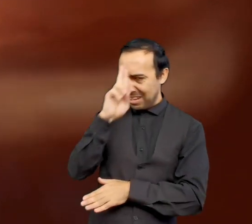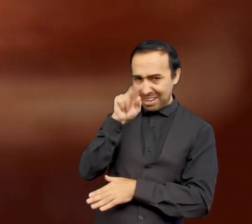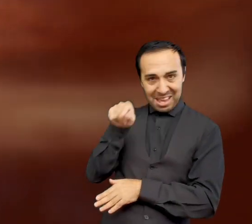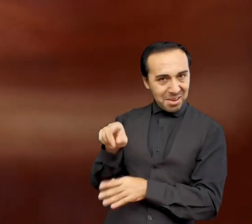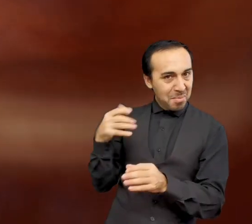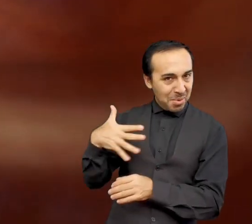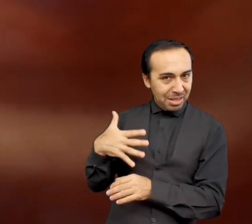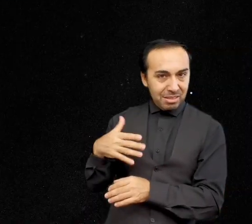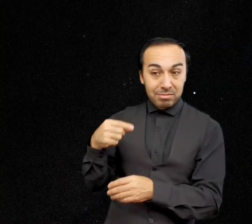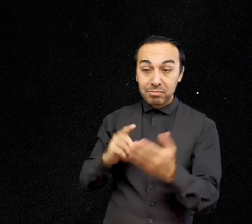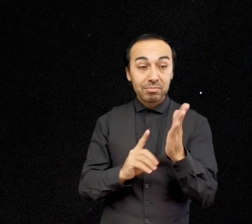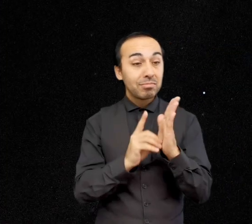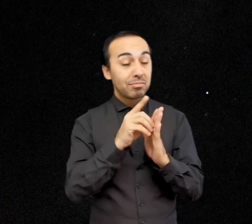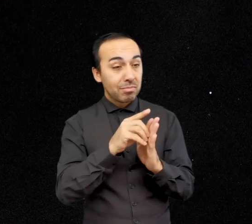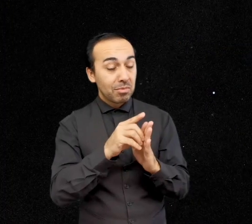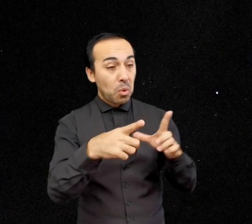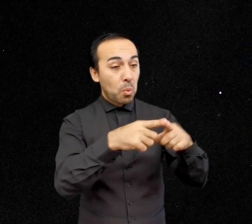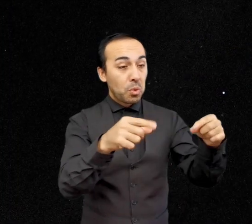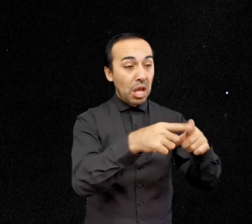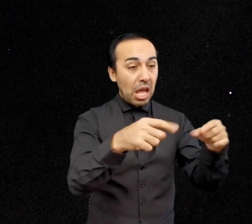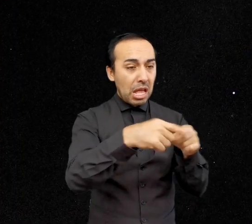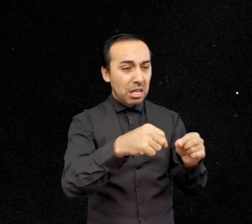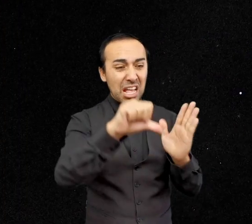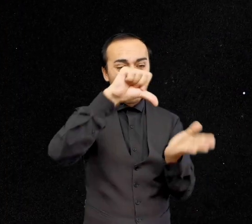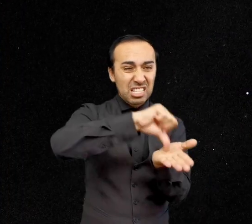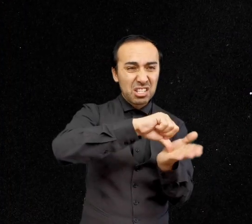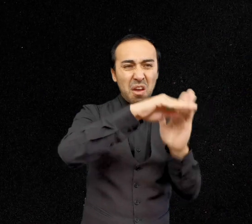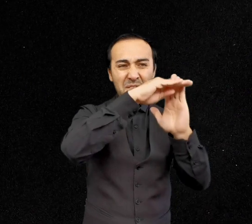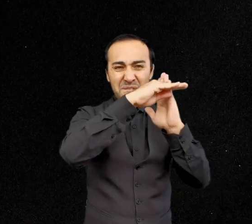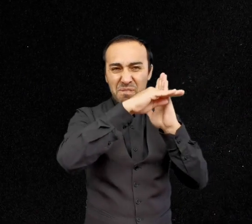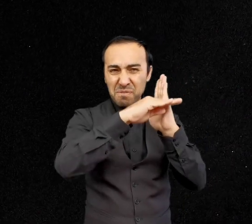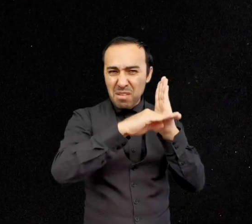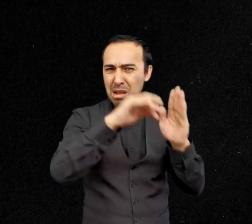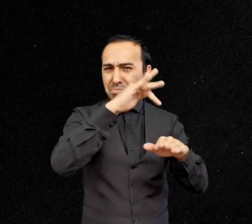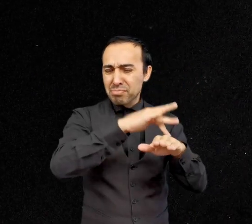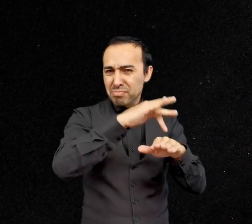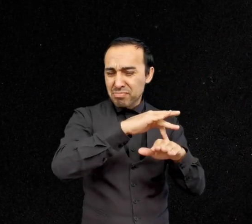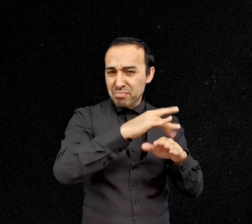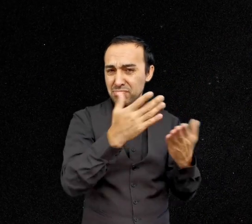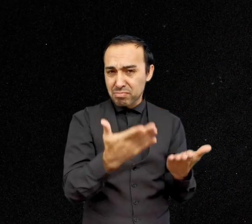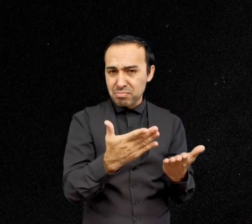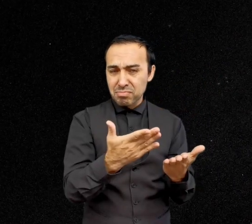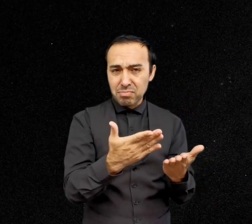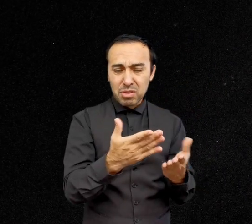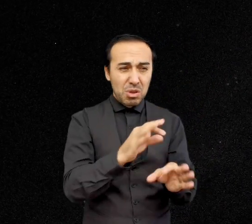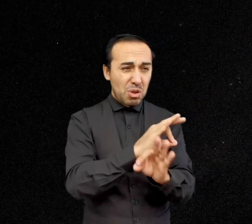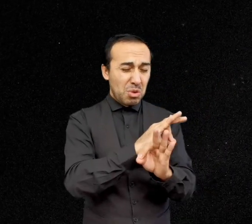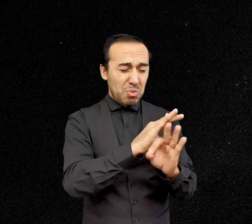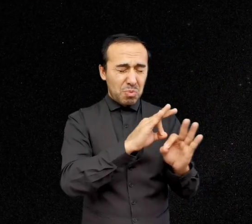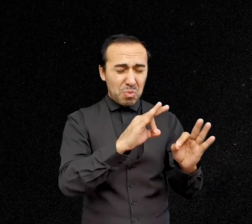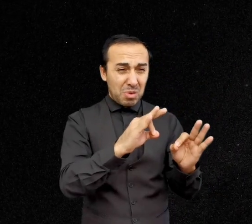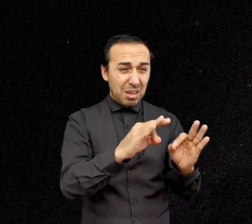Si se forma una protoestrella con una masa inferior a 0.08 masas solares, su temperatura interna nunca